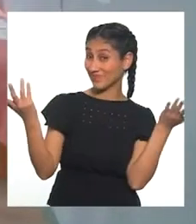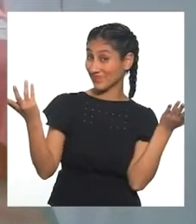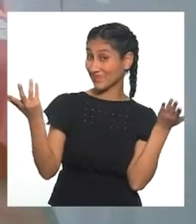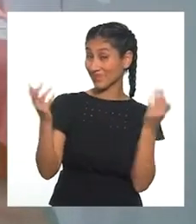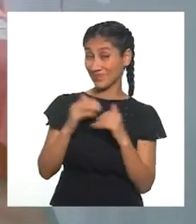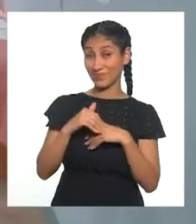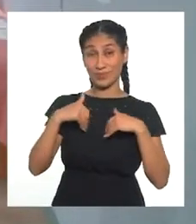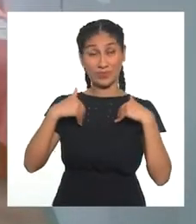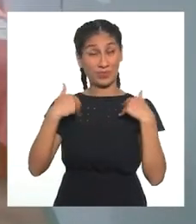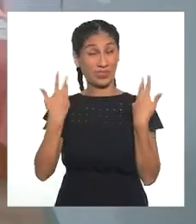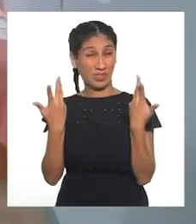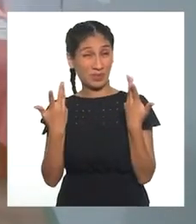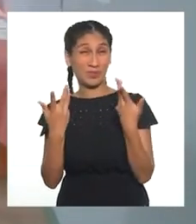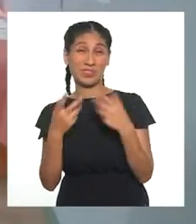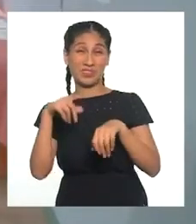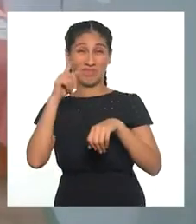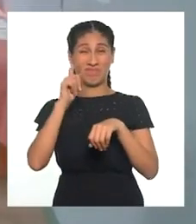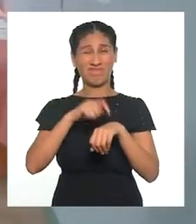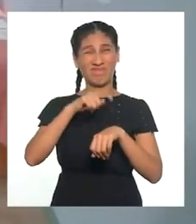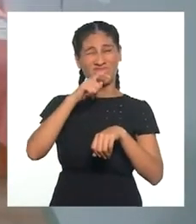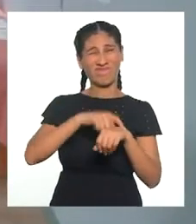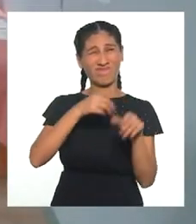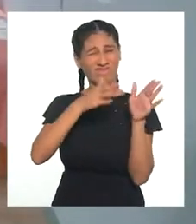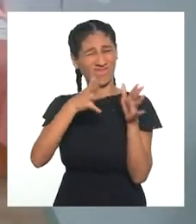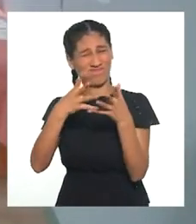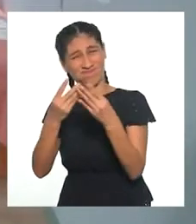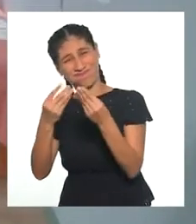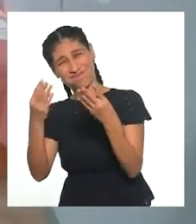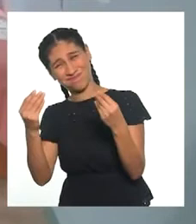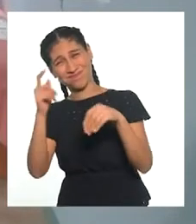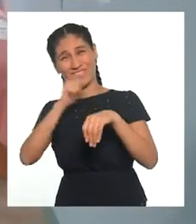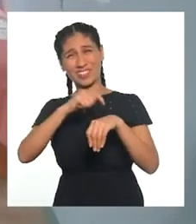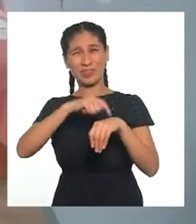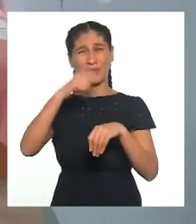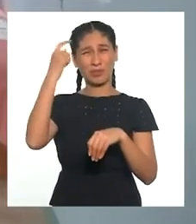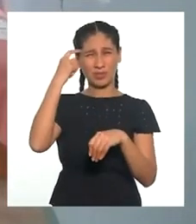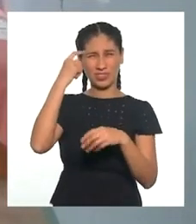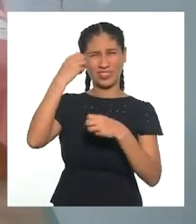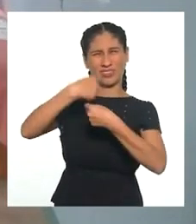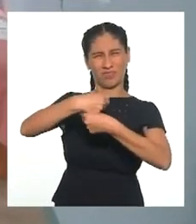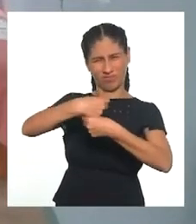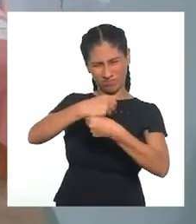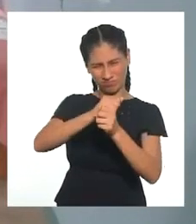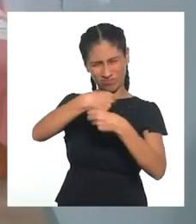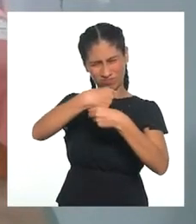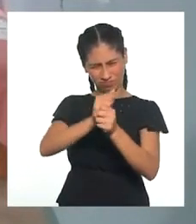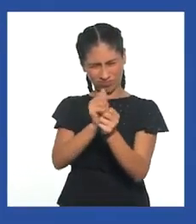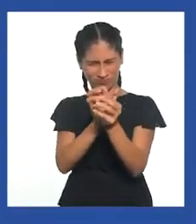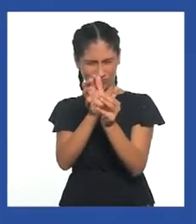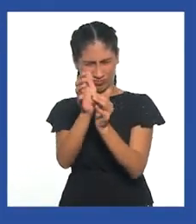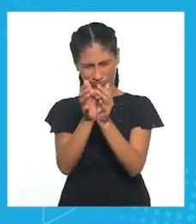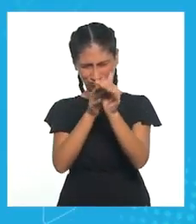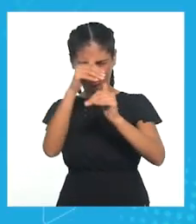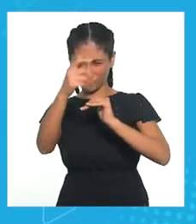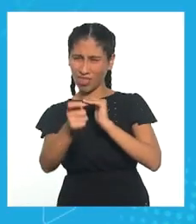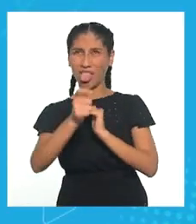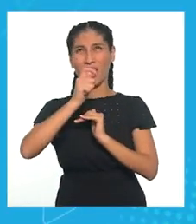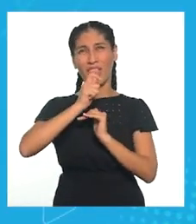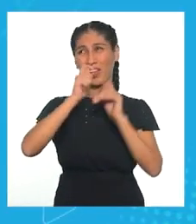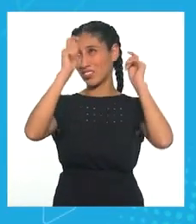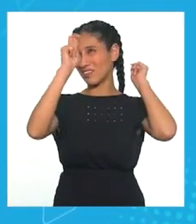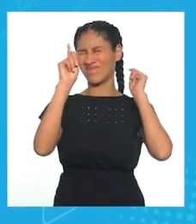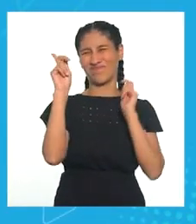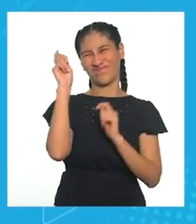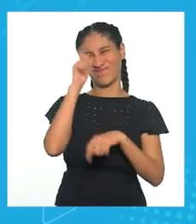Me puede demorar mucho tiempo lograr crear un nuevo objeto así, que funcione bien. La fase de